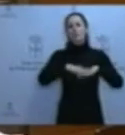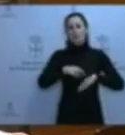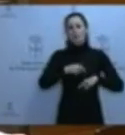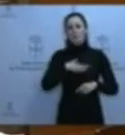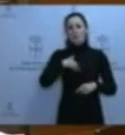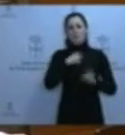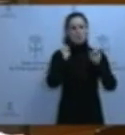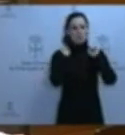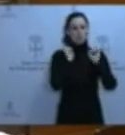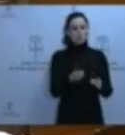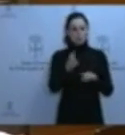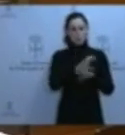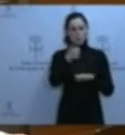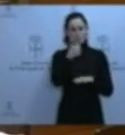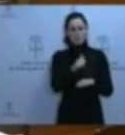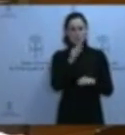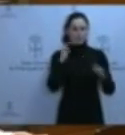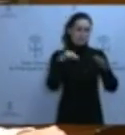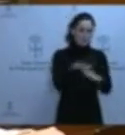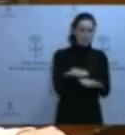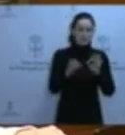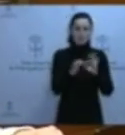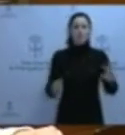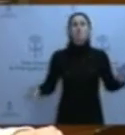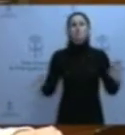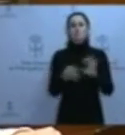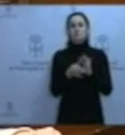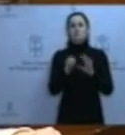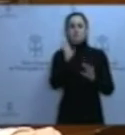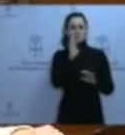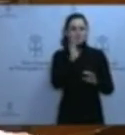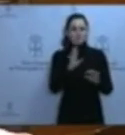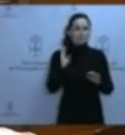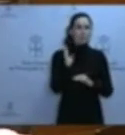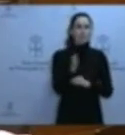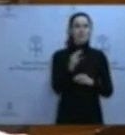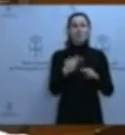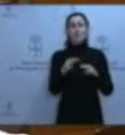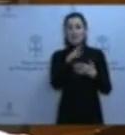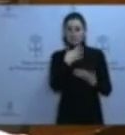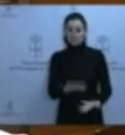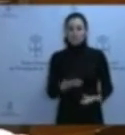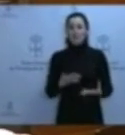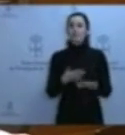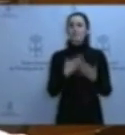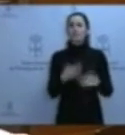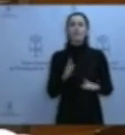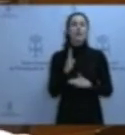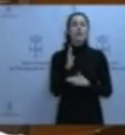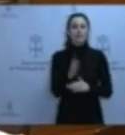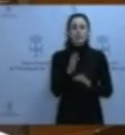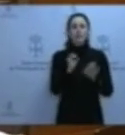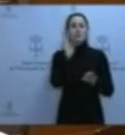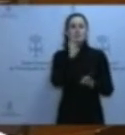Educación, ¿por qué se esconde la vinculación entre la trama mafiosa de la consejería y su impacto a las políticas de la misma? ¿Cómo ha afectado esa trama